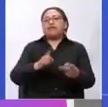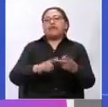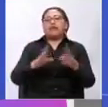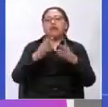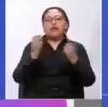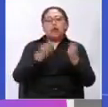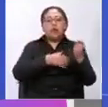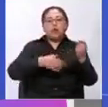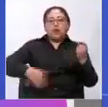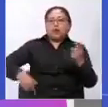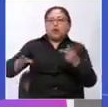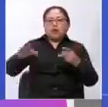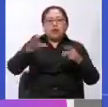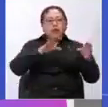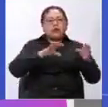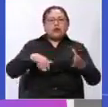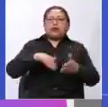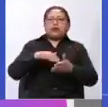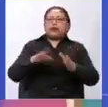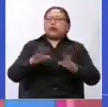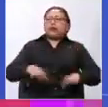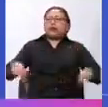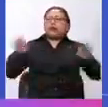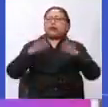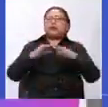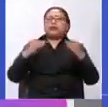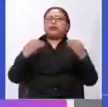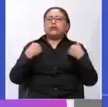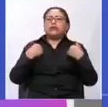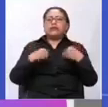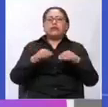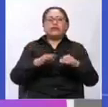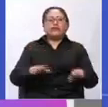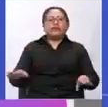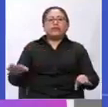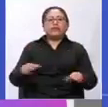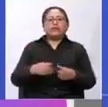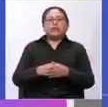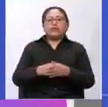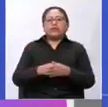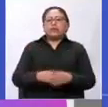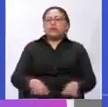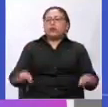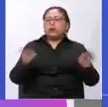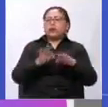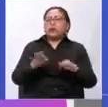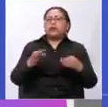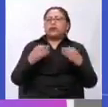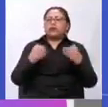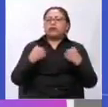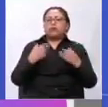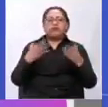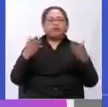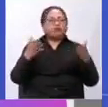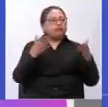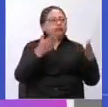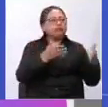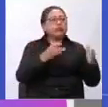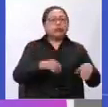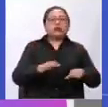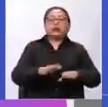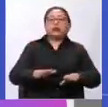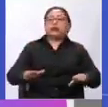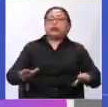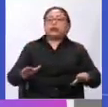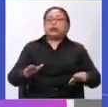departamental y central. Es importante que las líneas o los discursos respecto a la importancia de la niñez en nuestro país